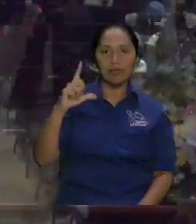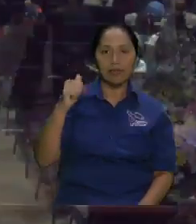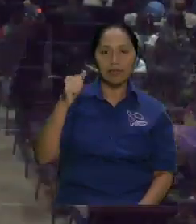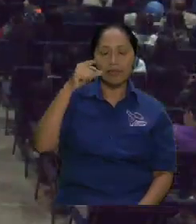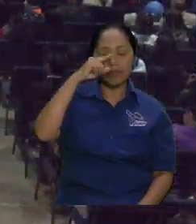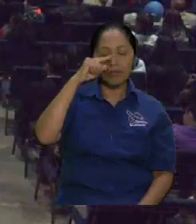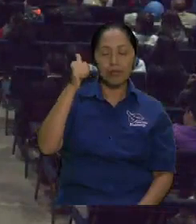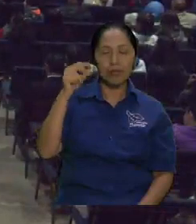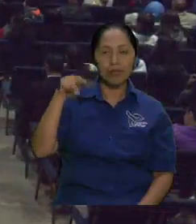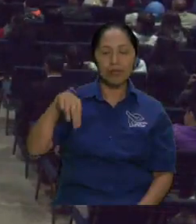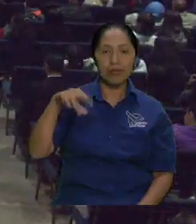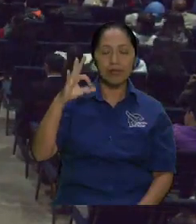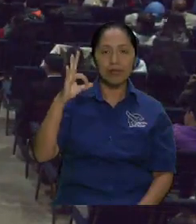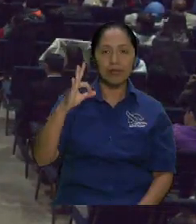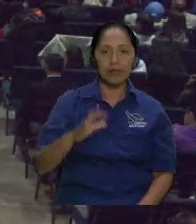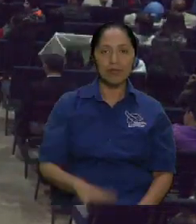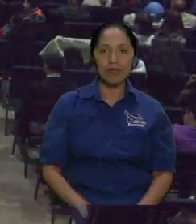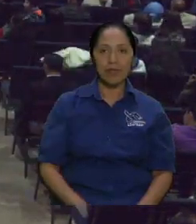pesadillas